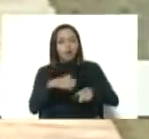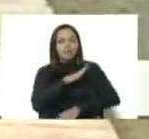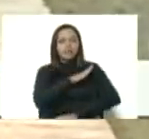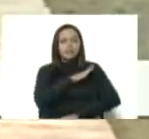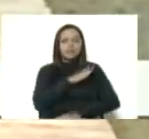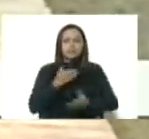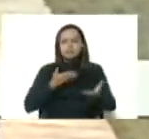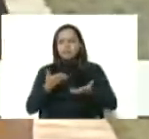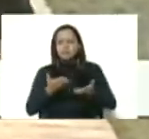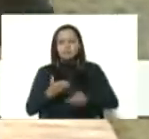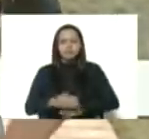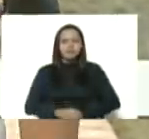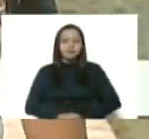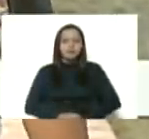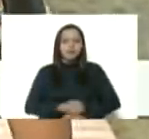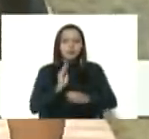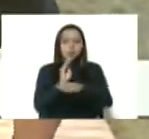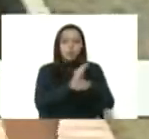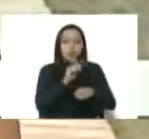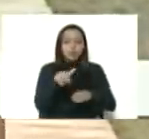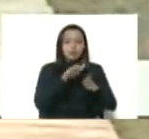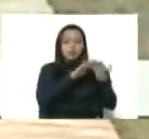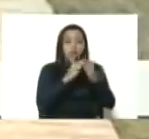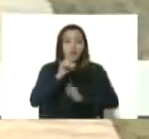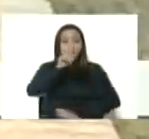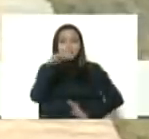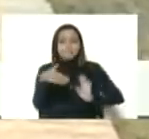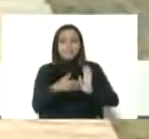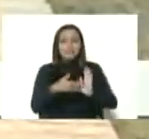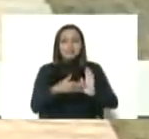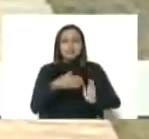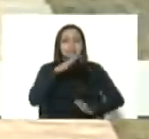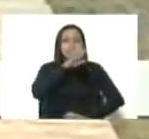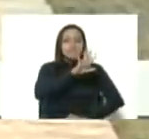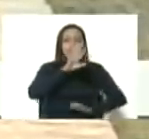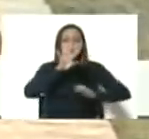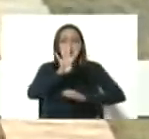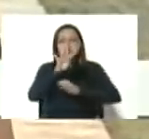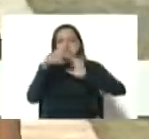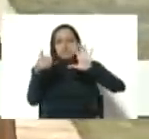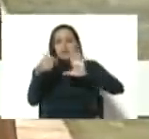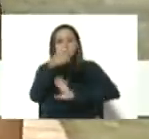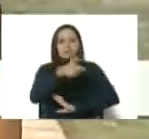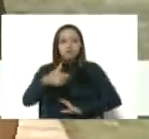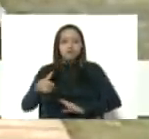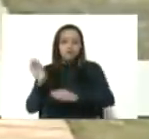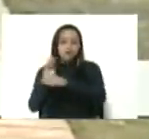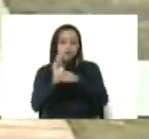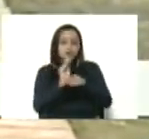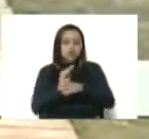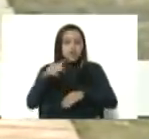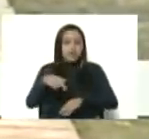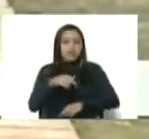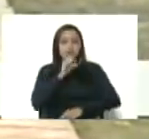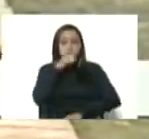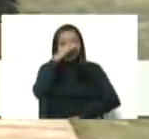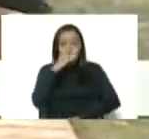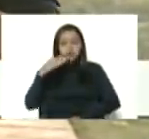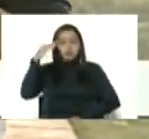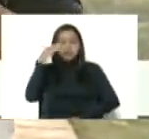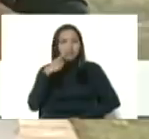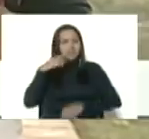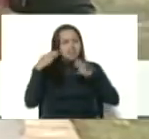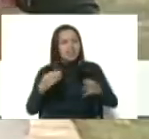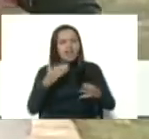protegidos aquí en este urbanismo, 1.546 protegidos. De verdad que nosotros le